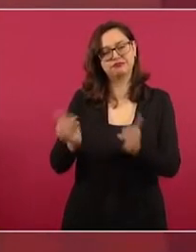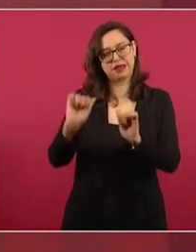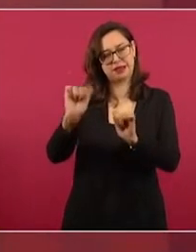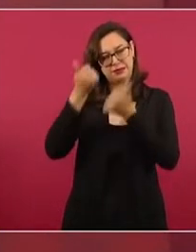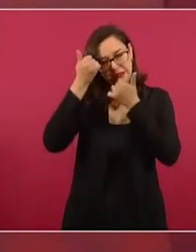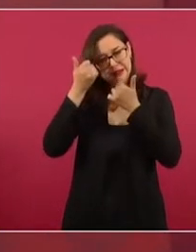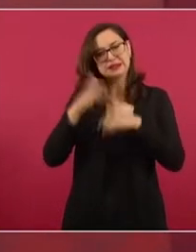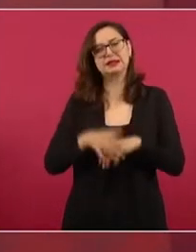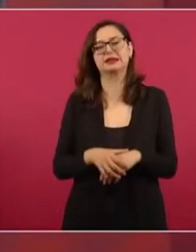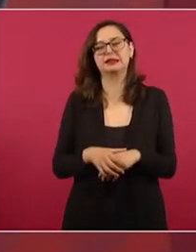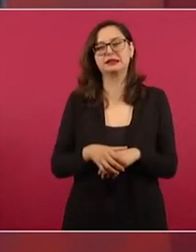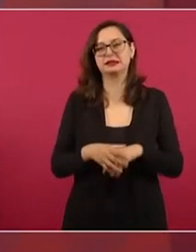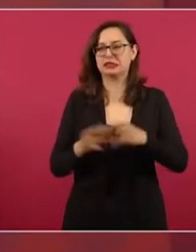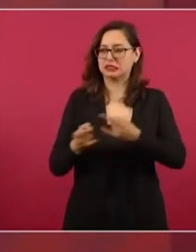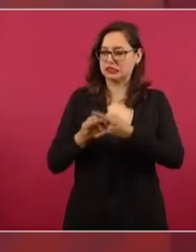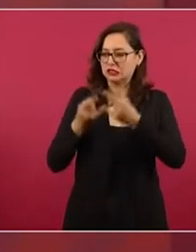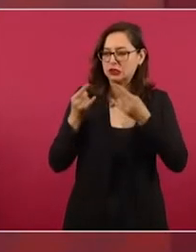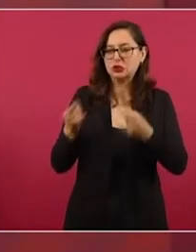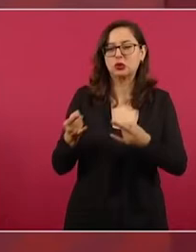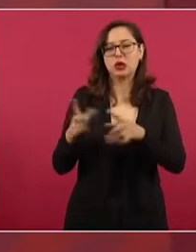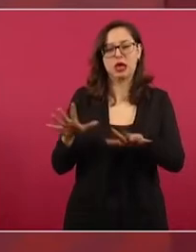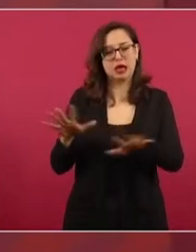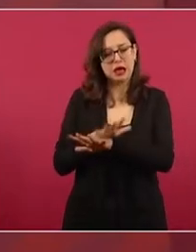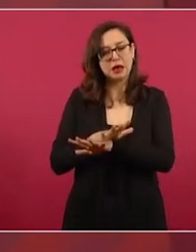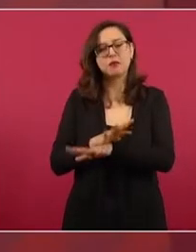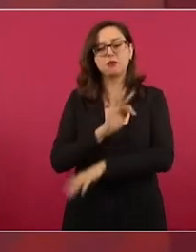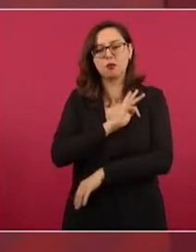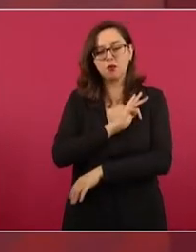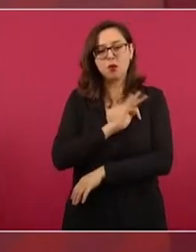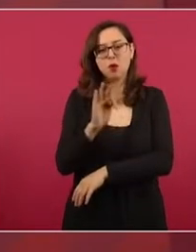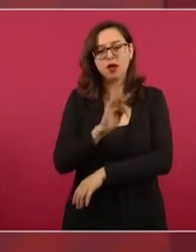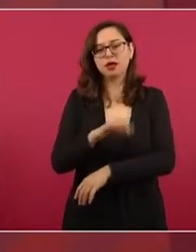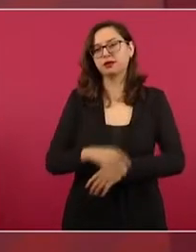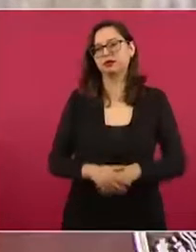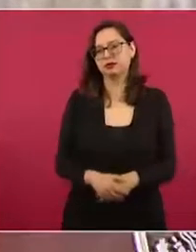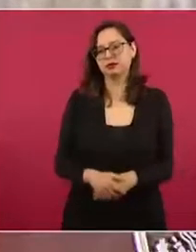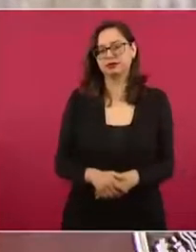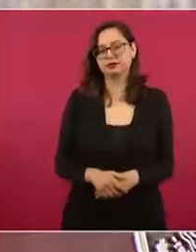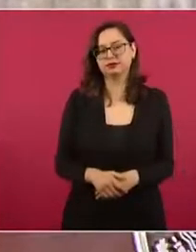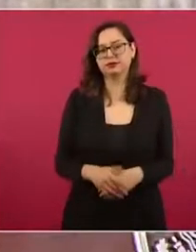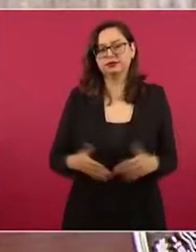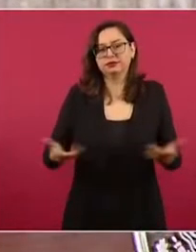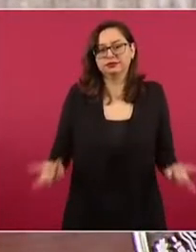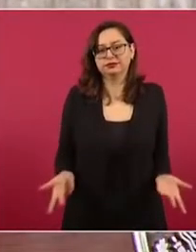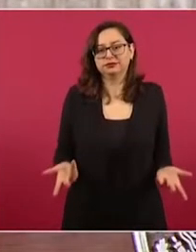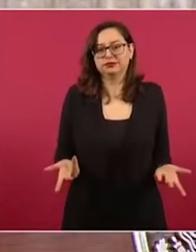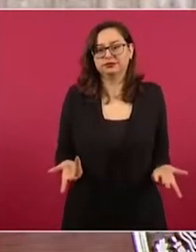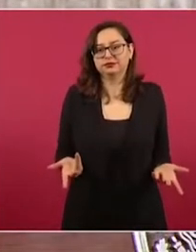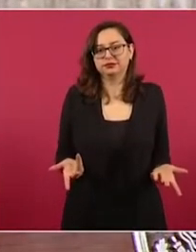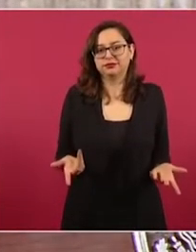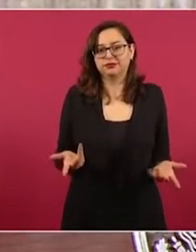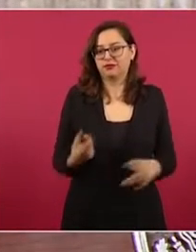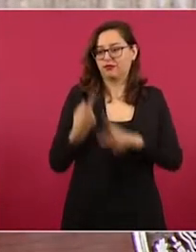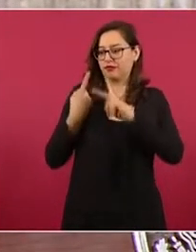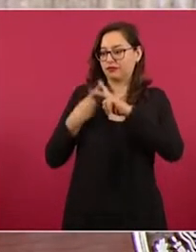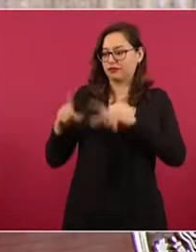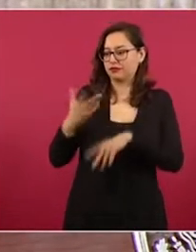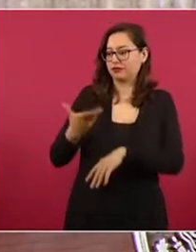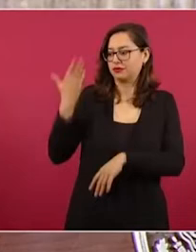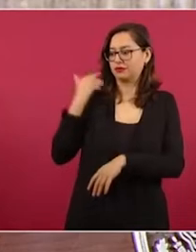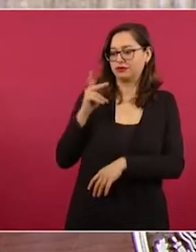de lucha en favor del pueblo. Bueno,